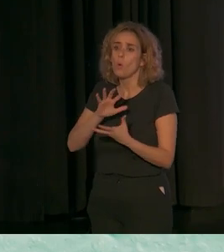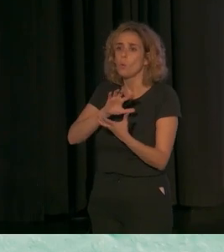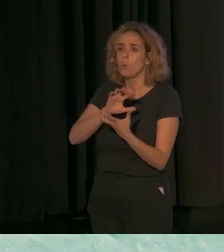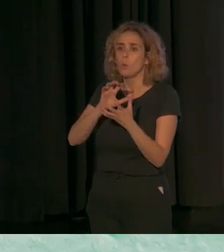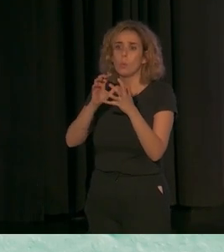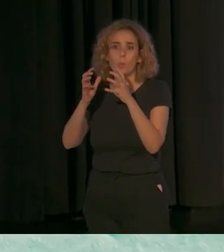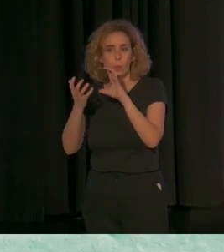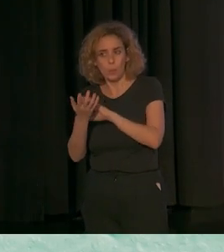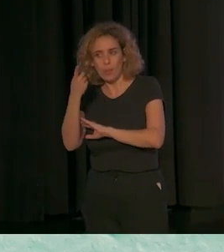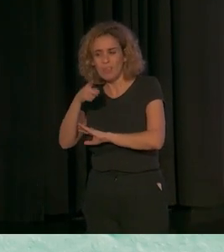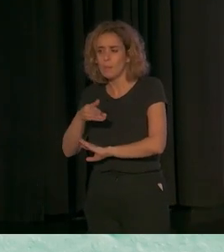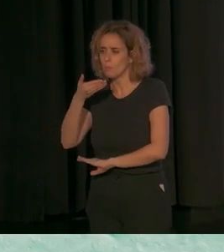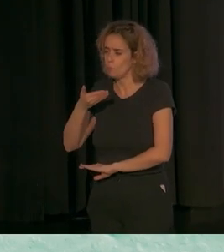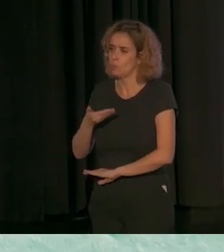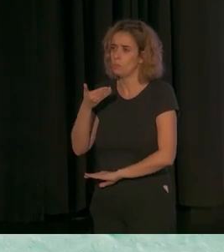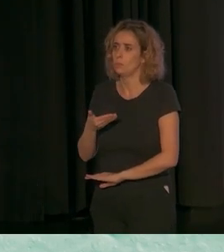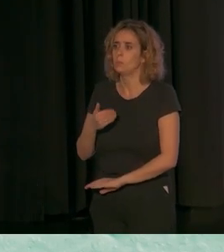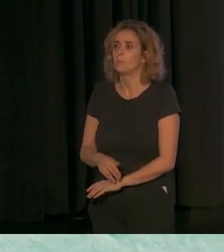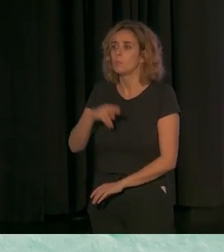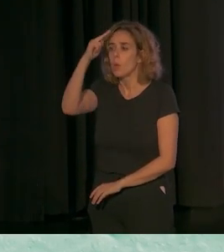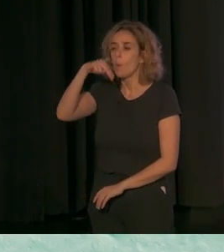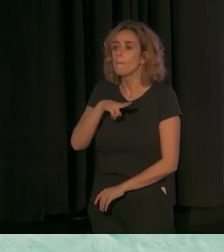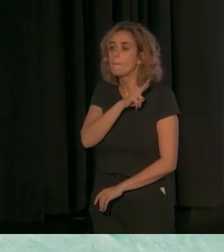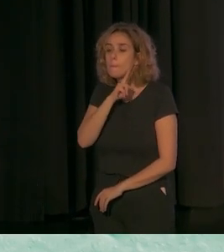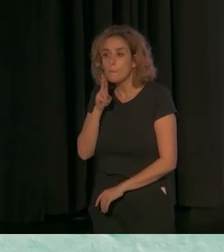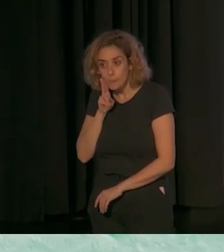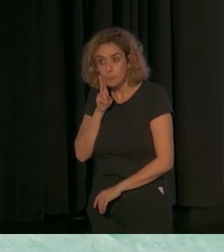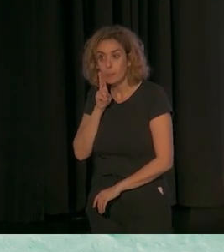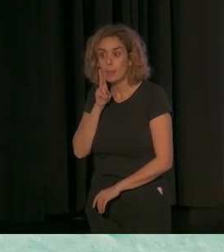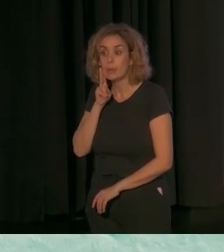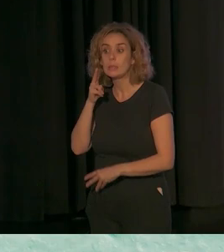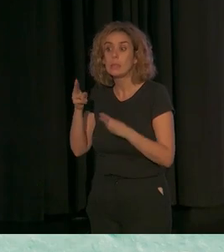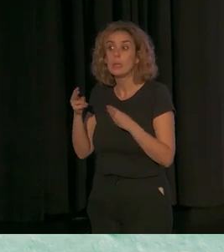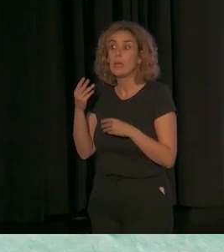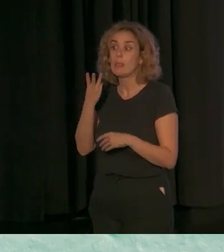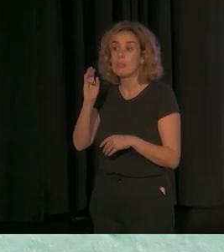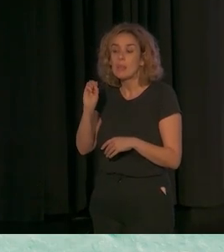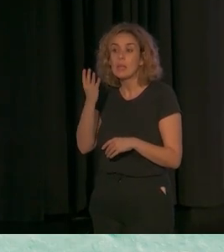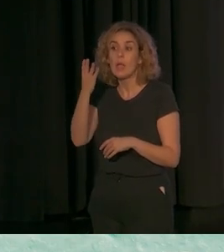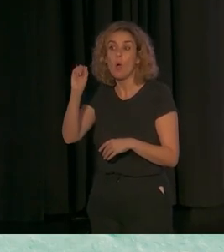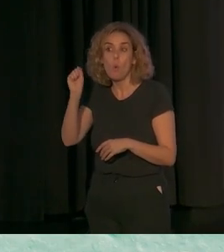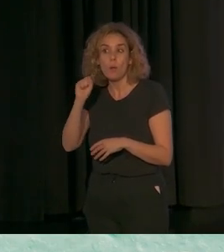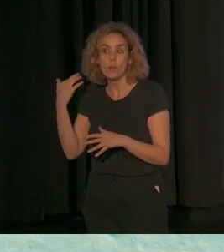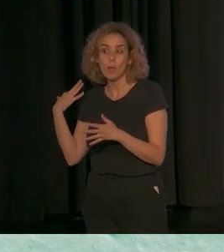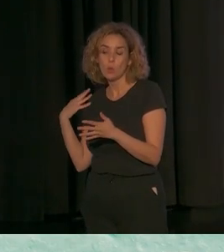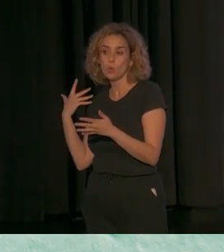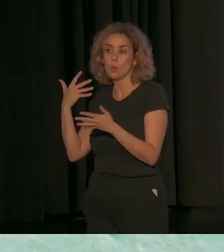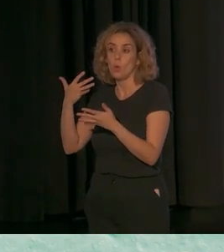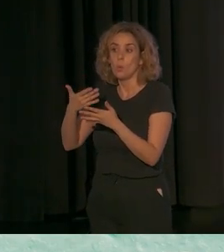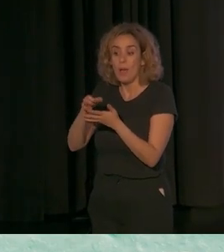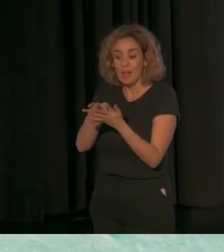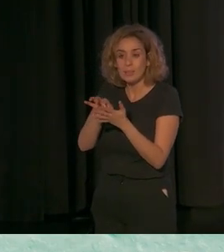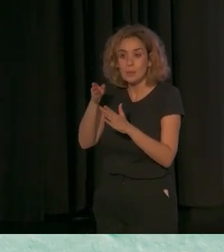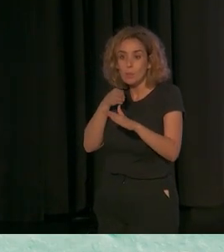generacional muy importante. Los padres y madres que hace 30 o 40 años accedieron a los servicios